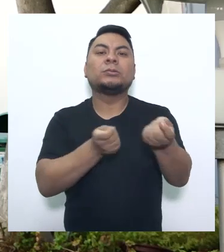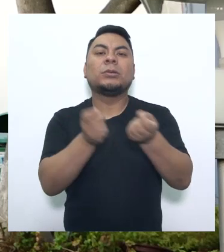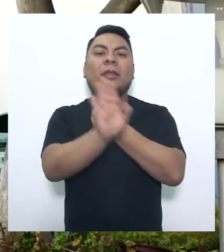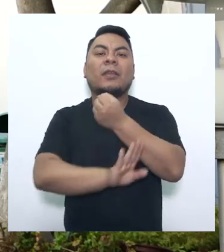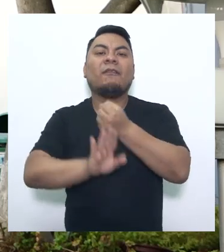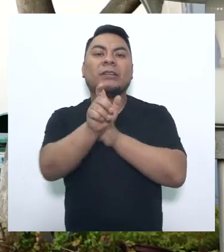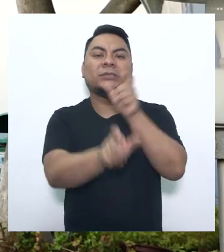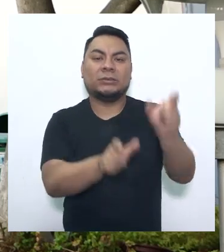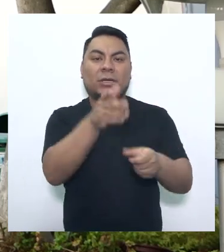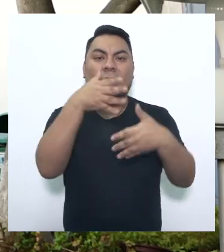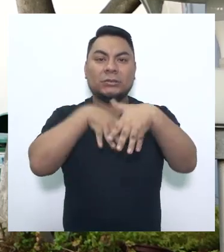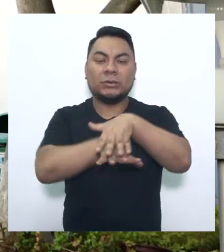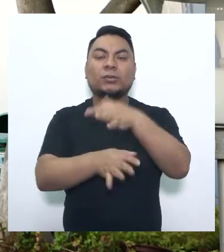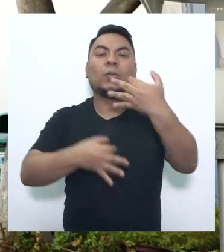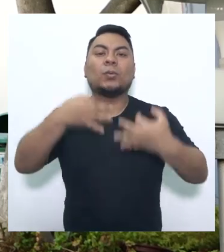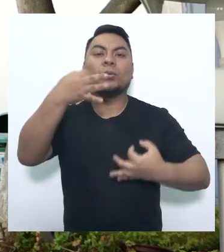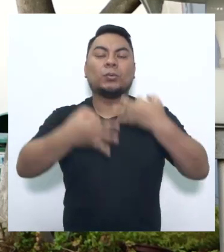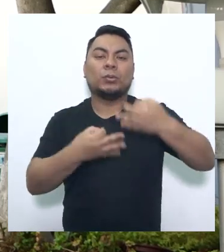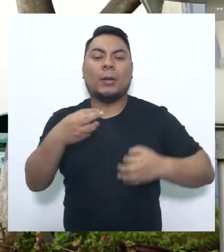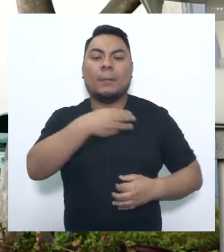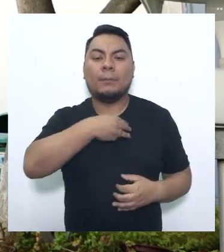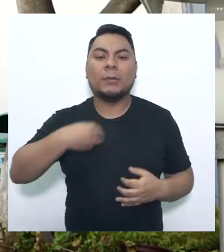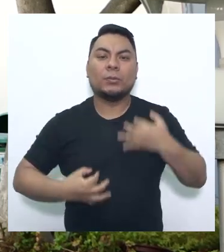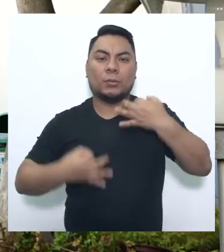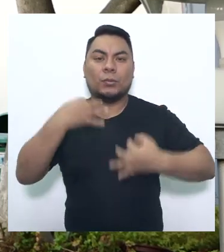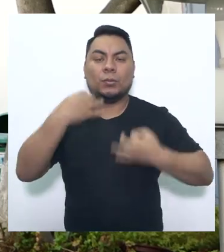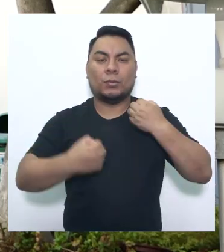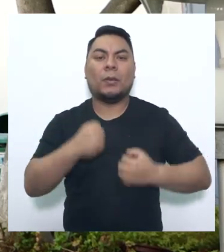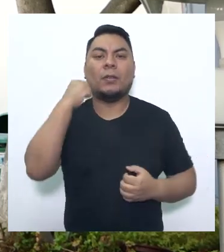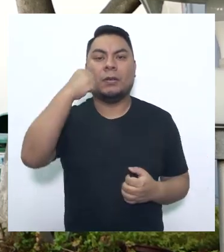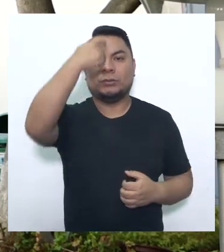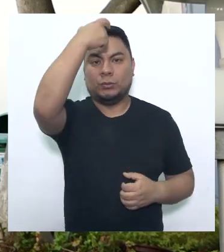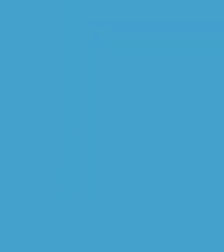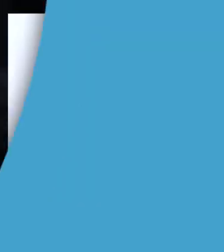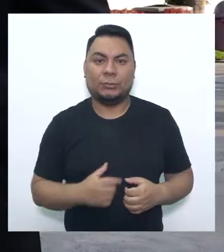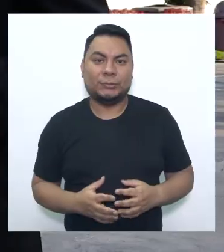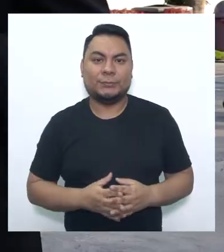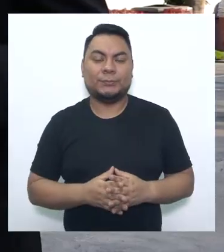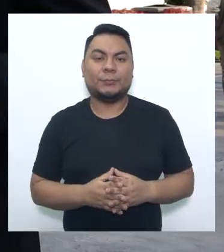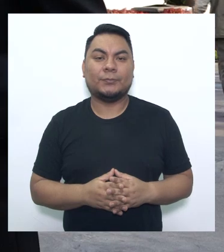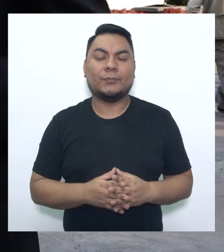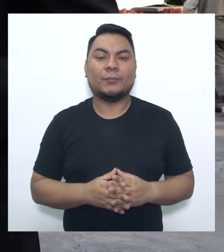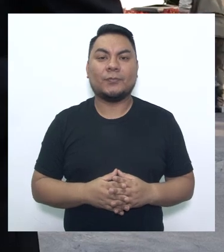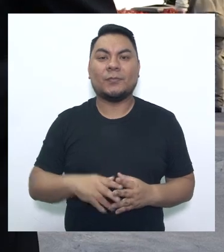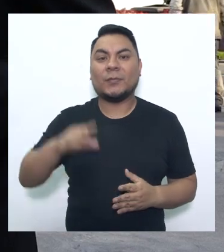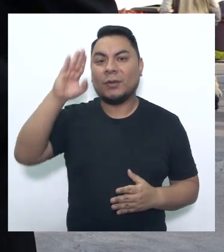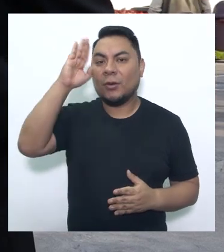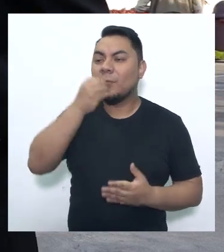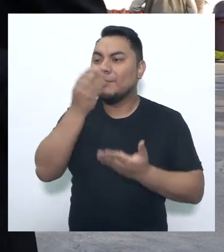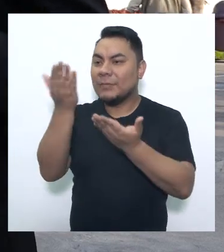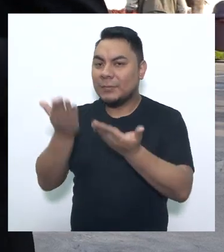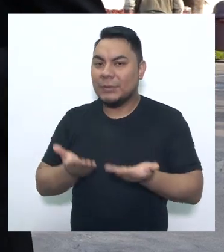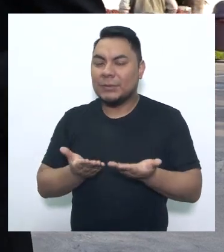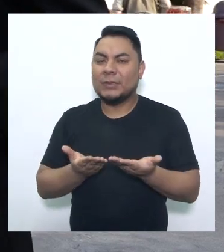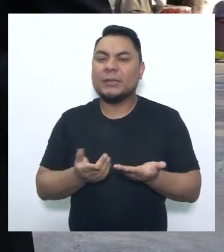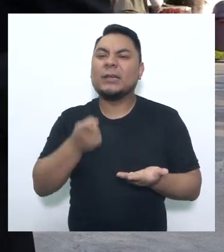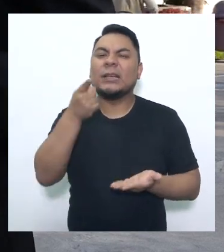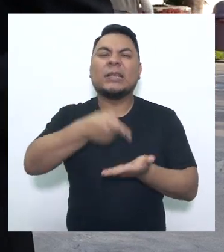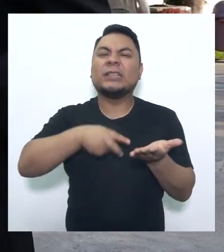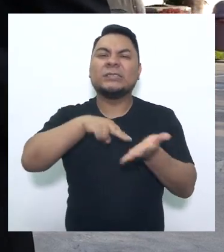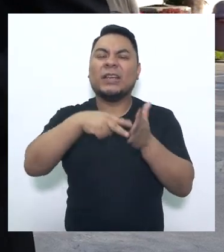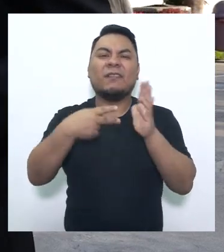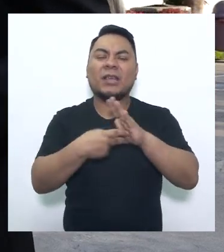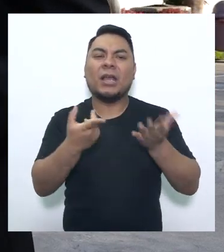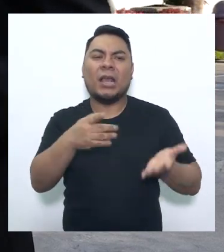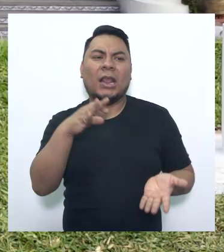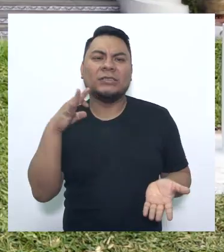Defensa Pública y Acceso a la Justicia del Ministerio de Justicia y Derechos Humanos. Doctora, bienvenida. ¿Qué se entiende por